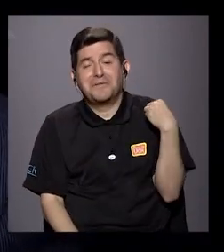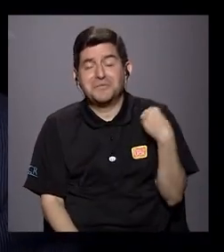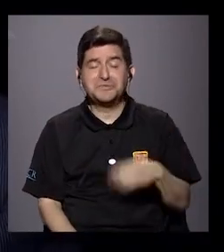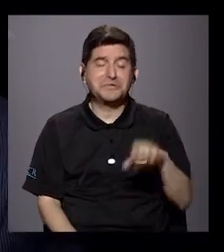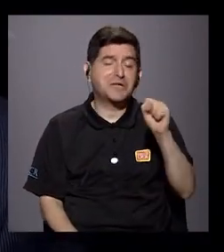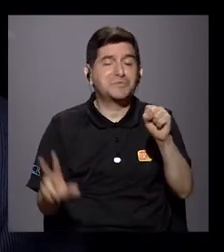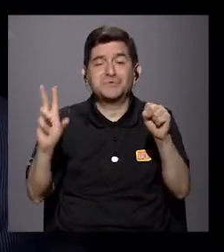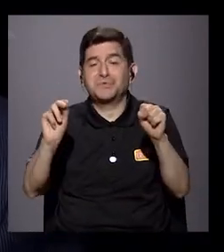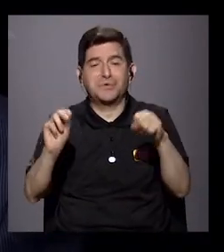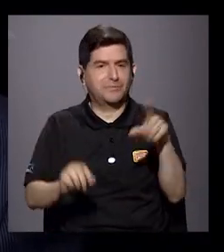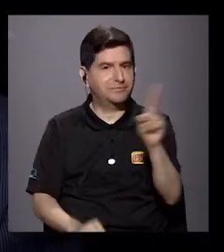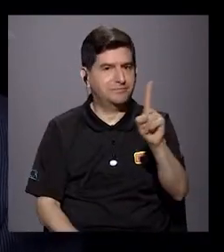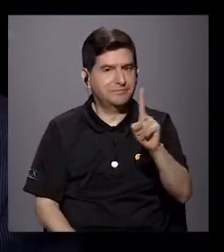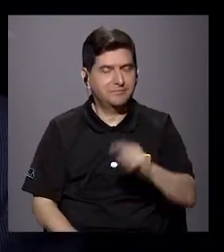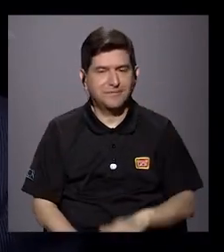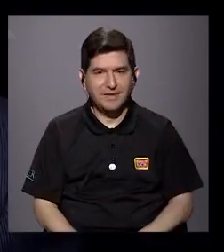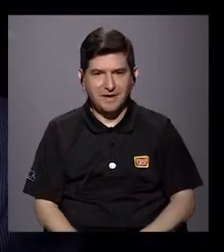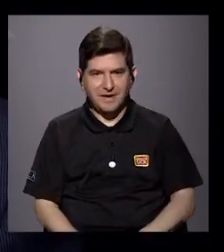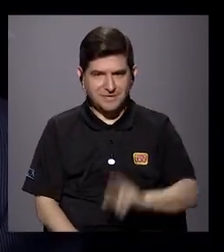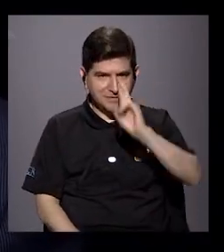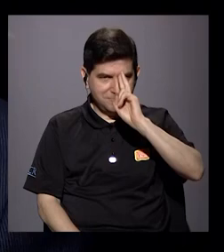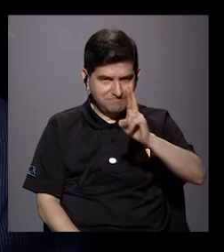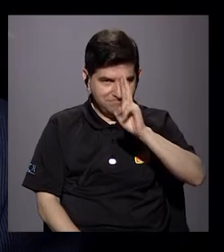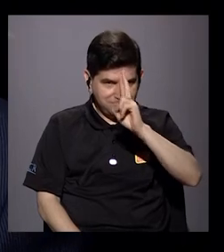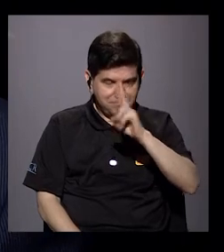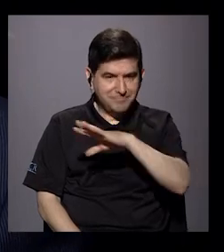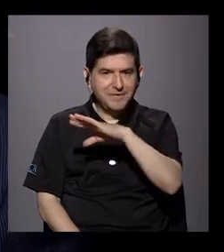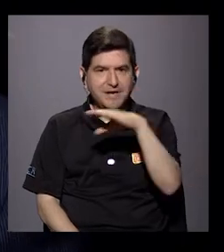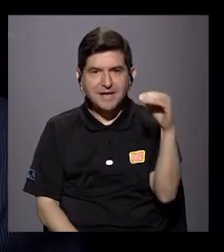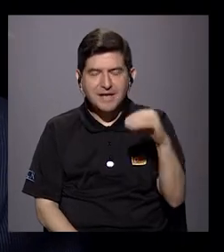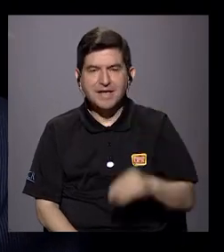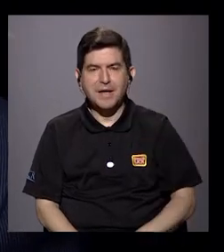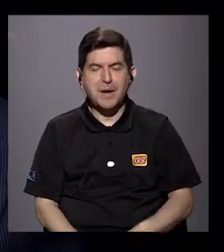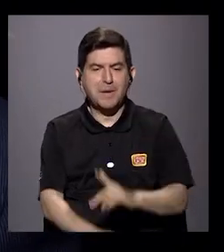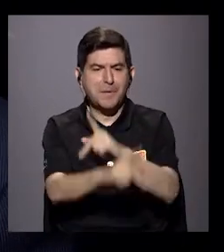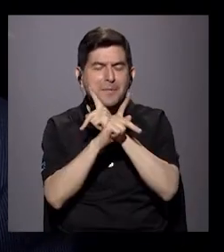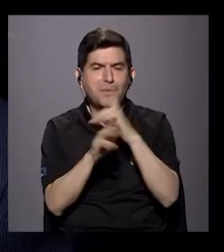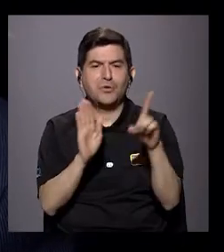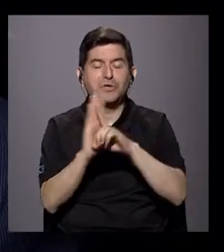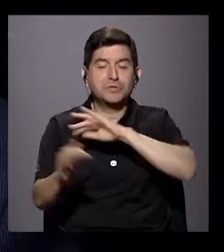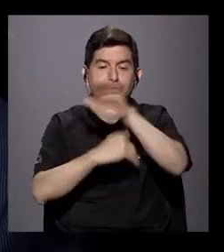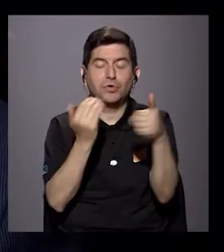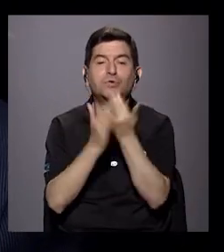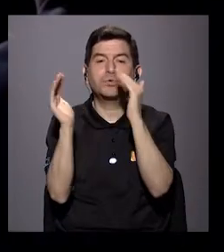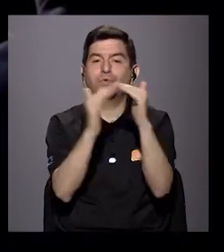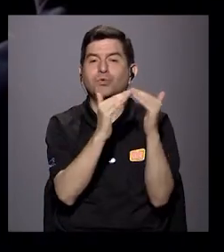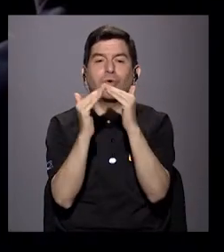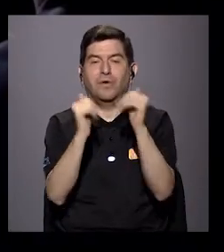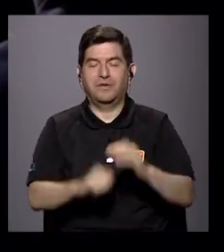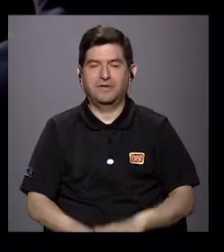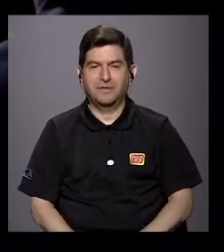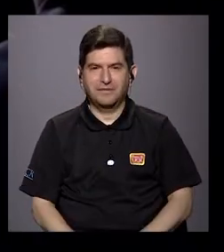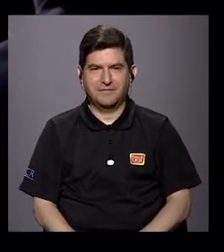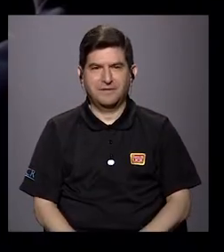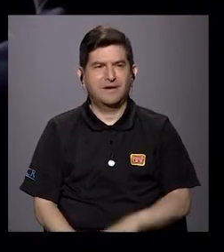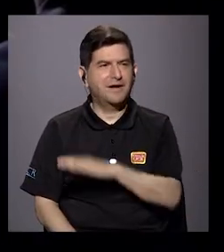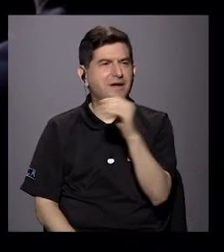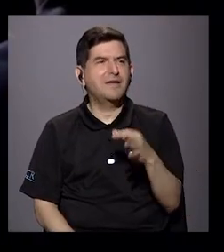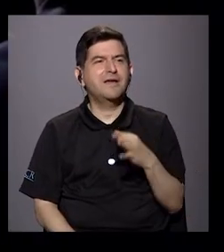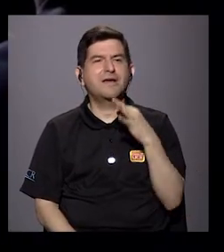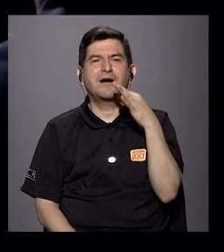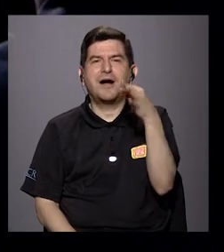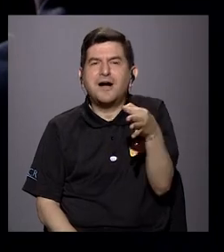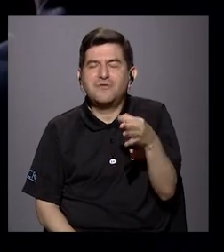me gusta o no me gusta. Es un tema de reconocimiento y de tutela de esos derechos para todas las poblaciones. ¿Hacia dónde va un